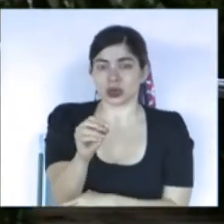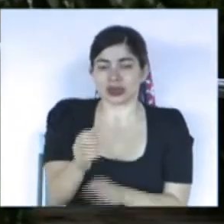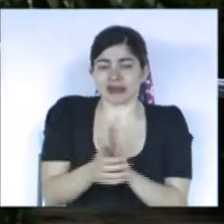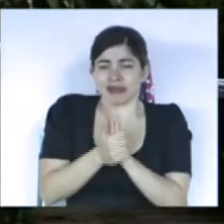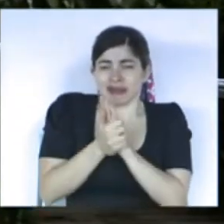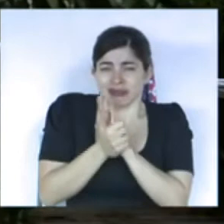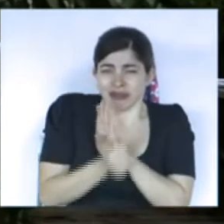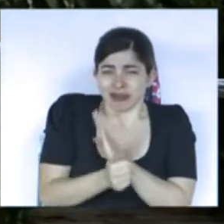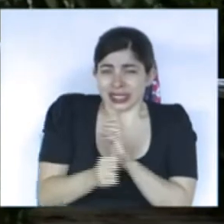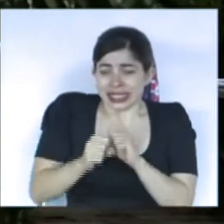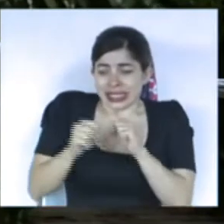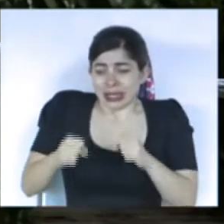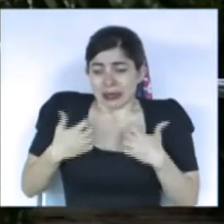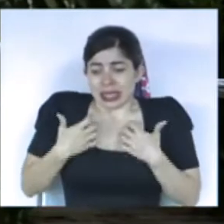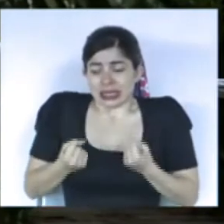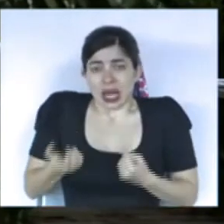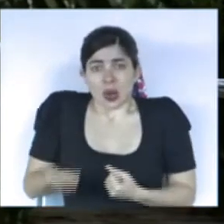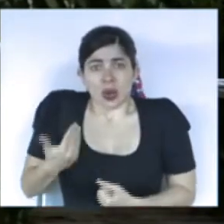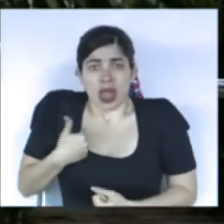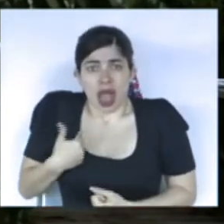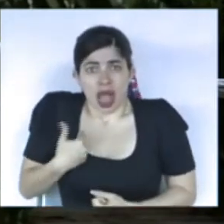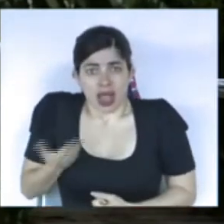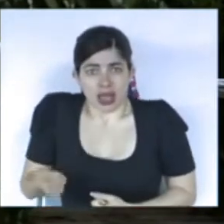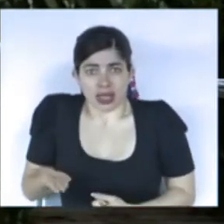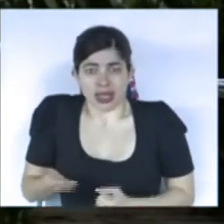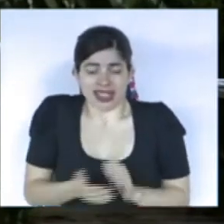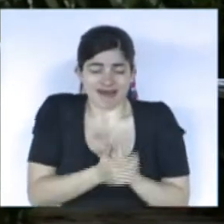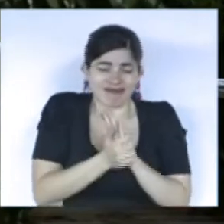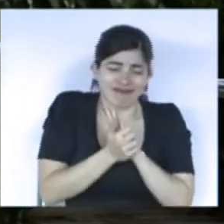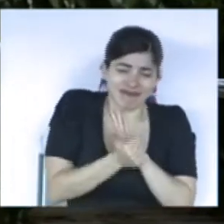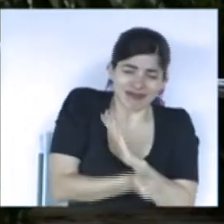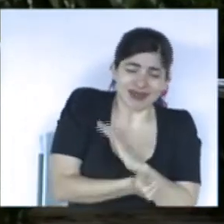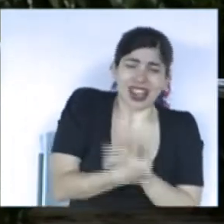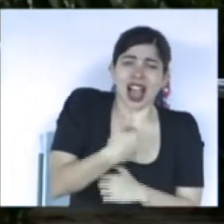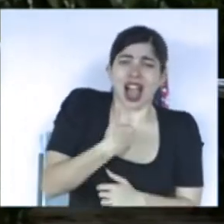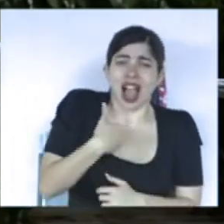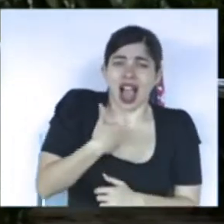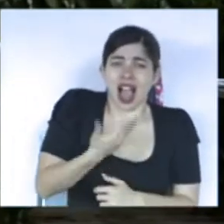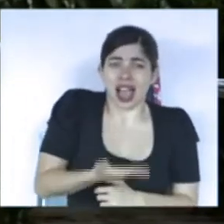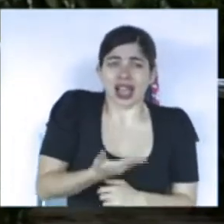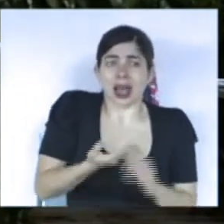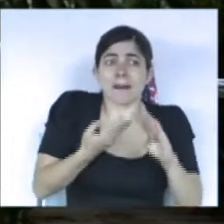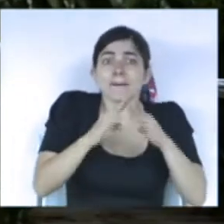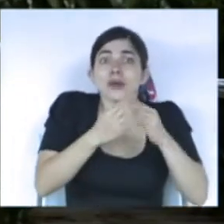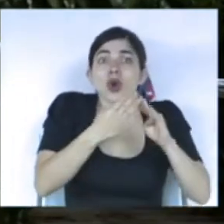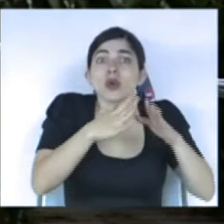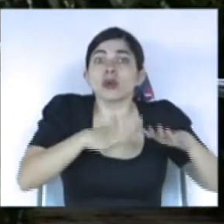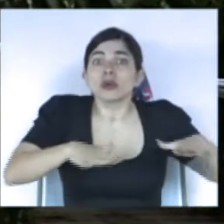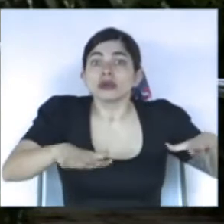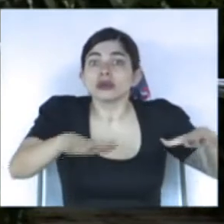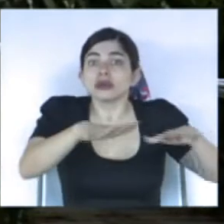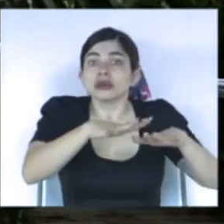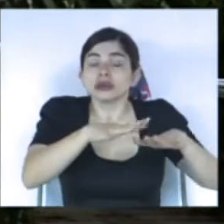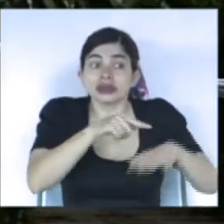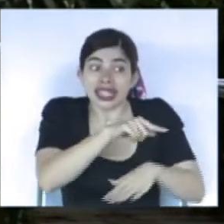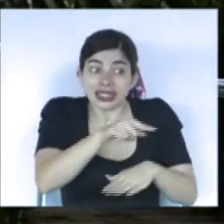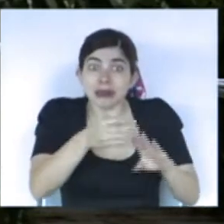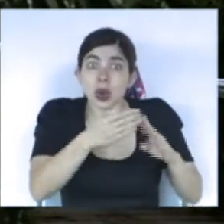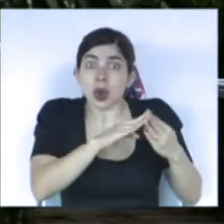que tiene nuestro sistema de salud, la gran capacidad que tiene nuestra población para